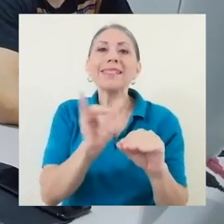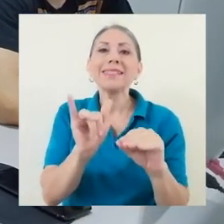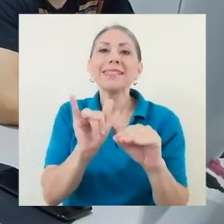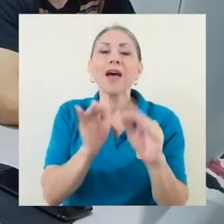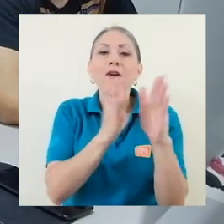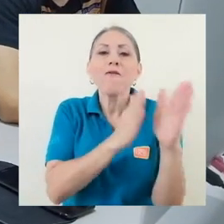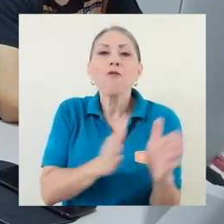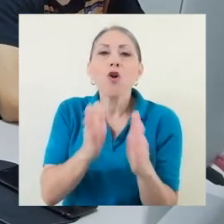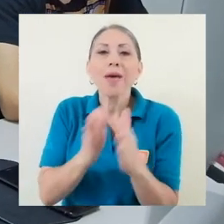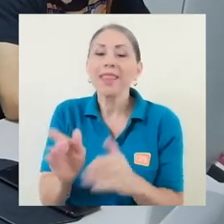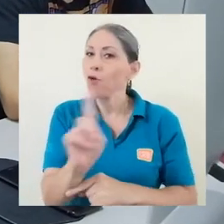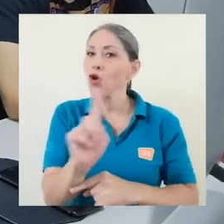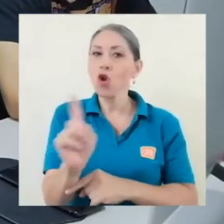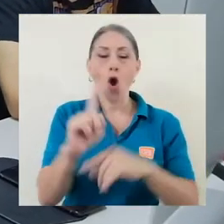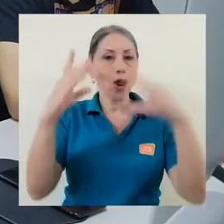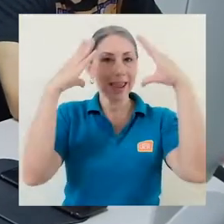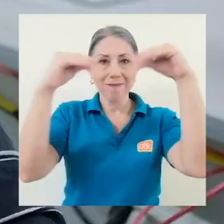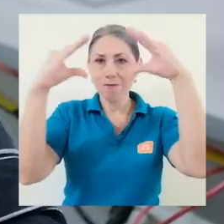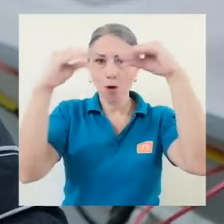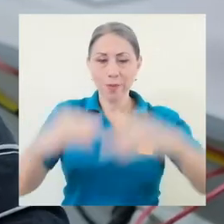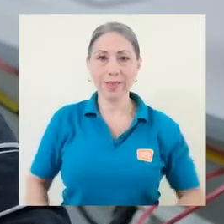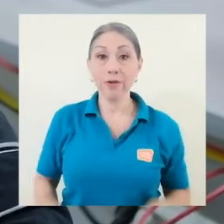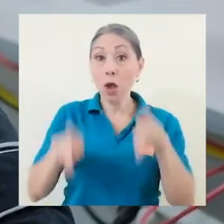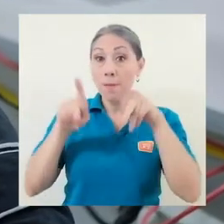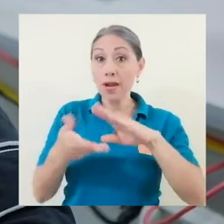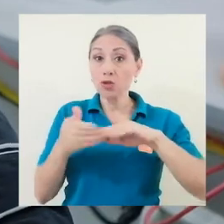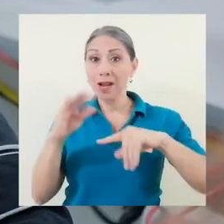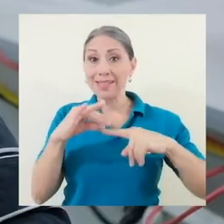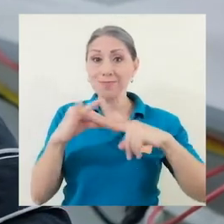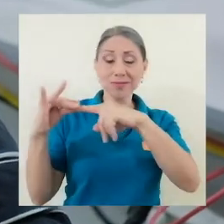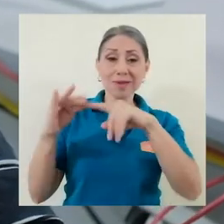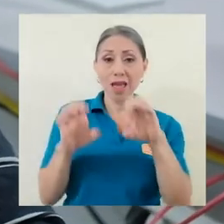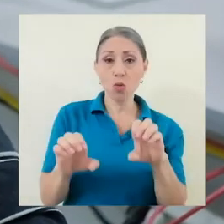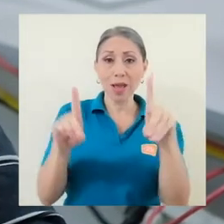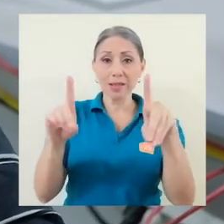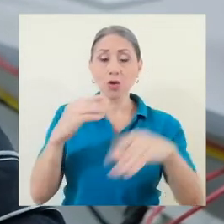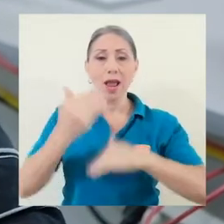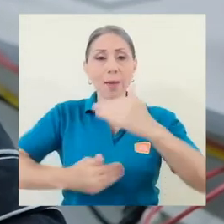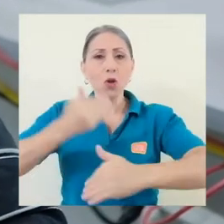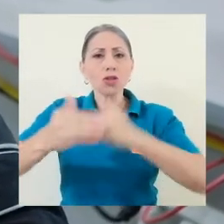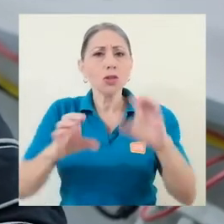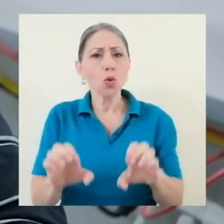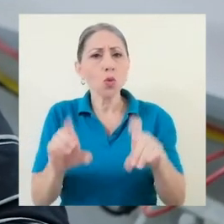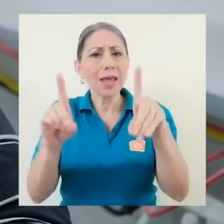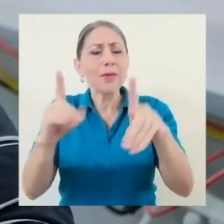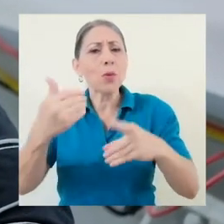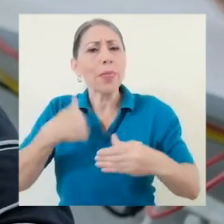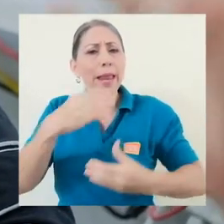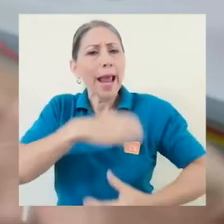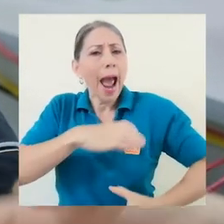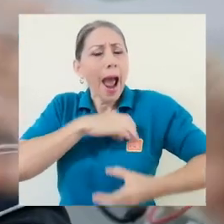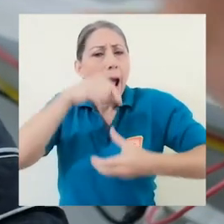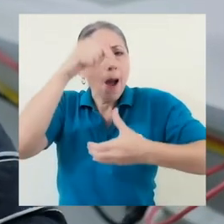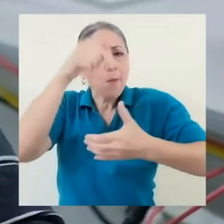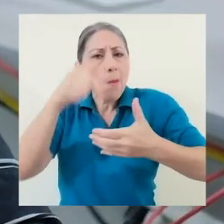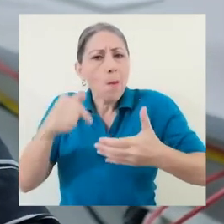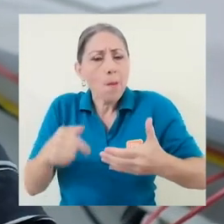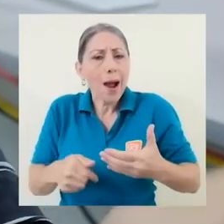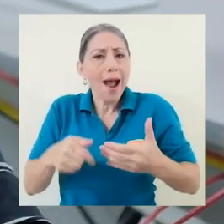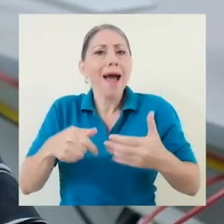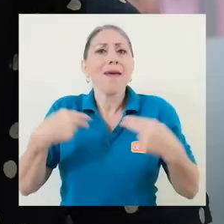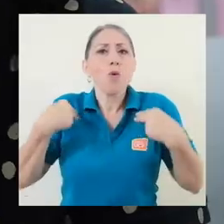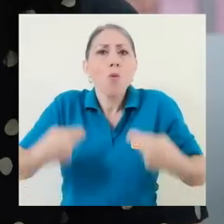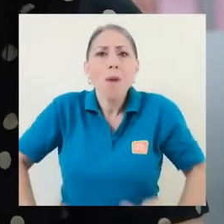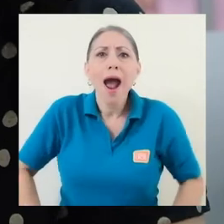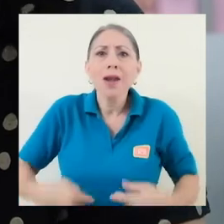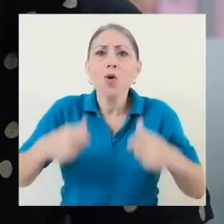un proceso informativo. Para los expertos en educación, el proceso educativo conlleva componentes de socialización